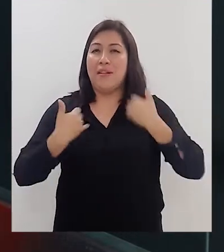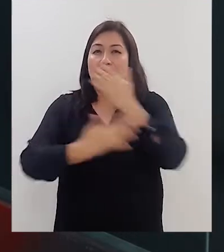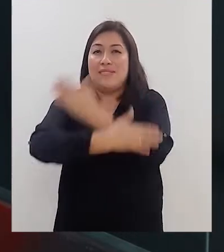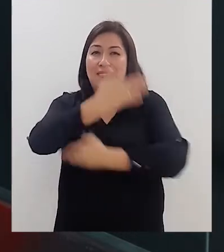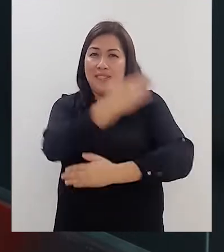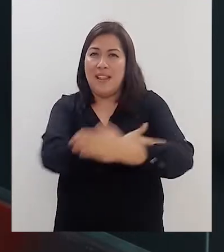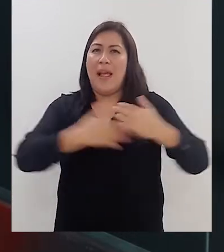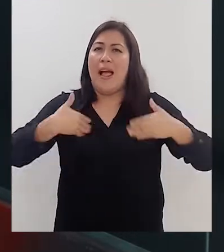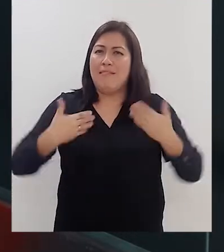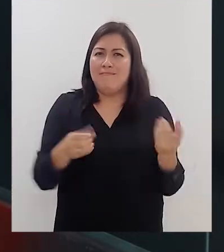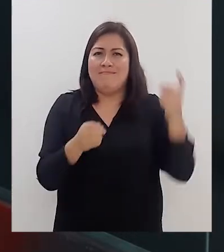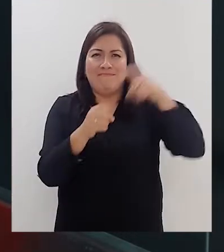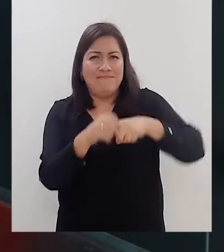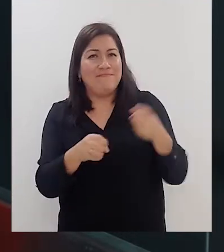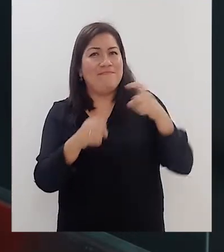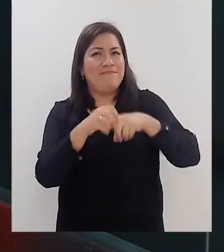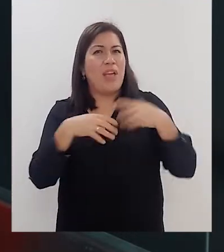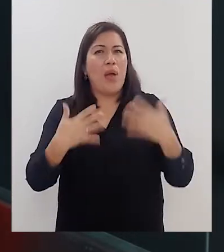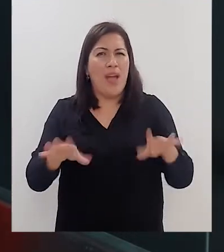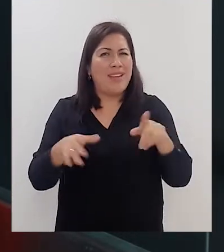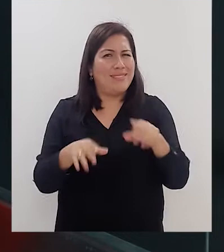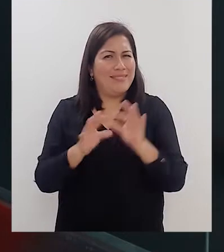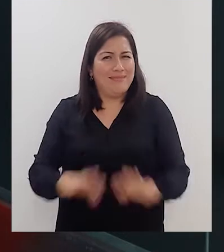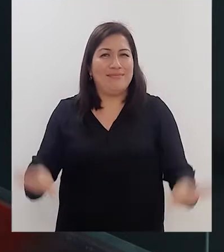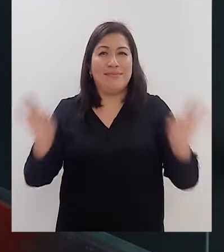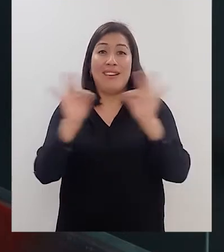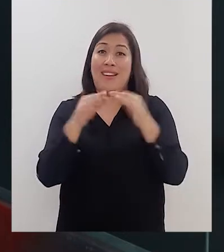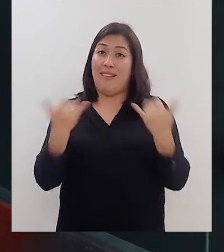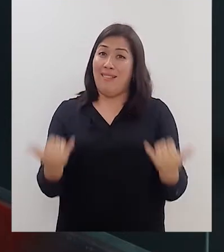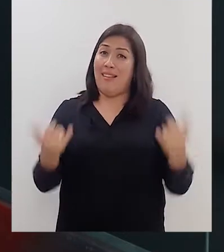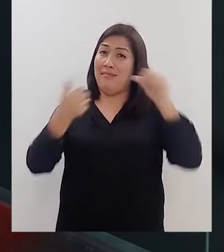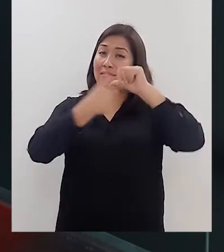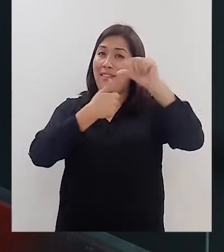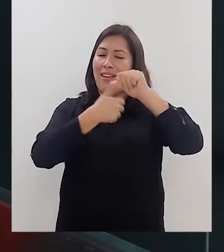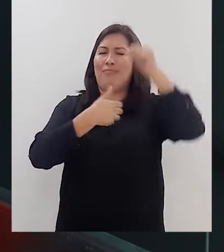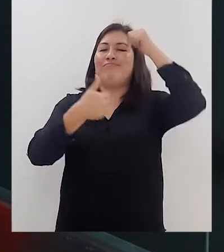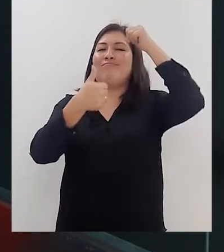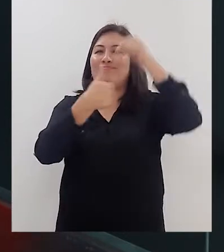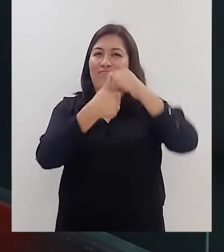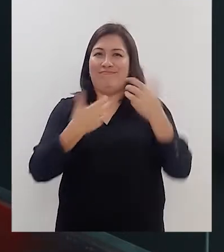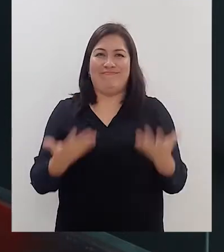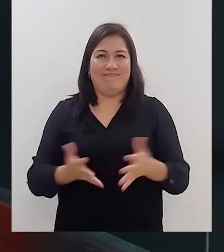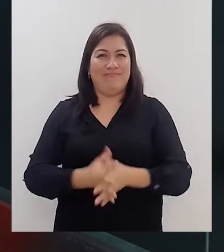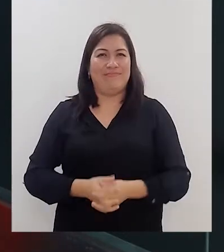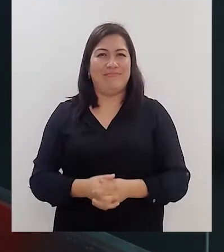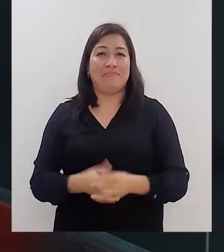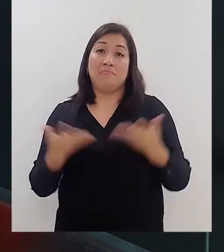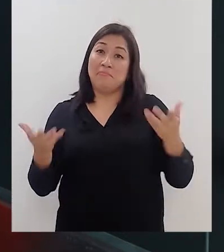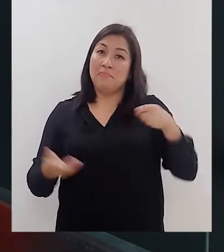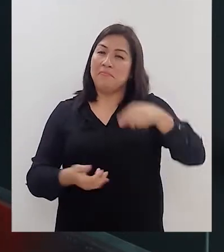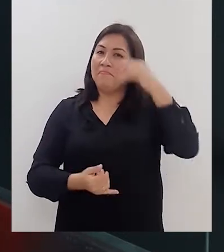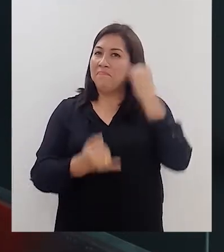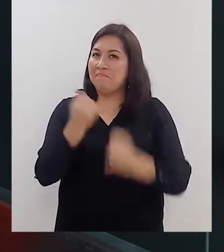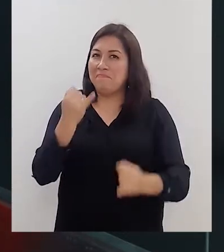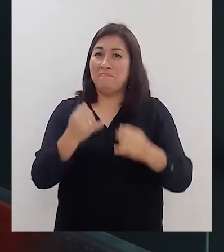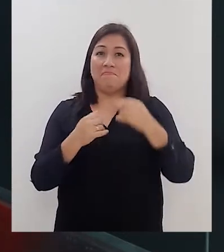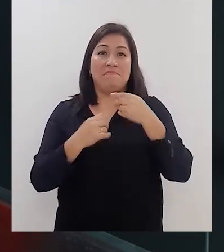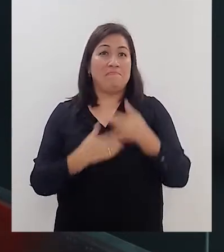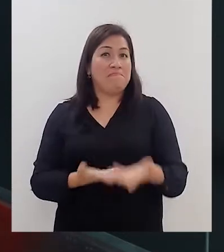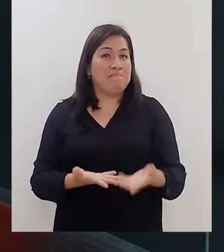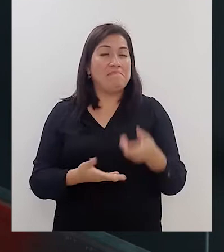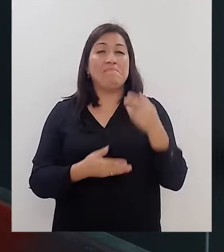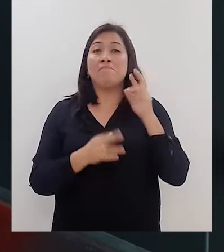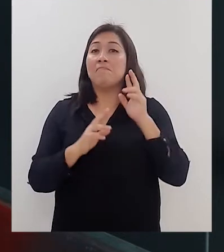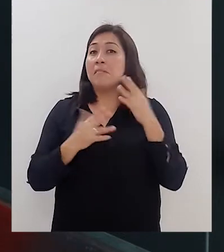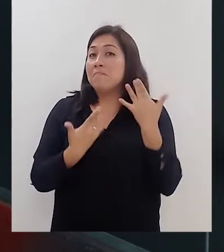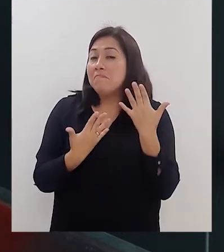participen en esta importante fecha conmemorativa esto ha sido todo por hoy